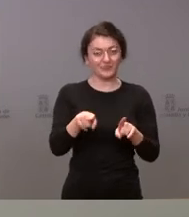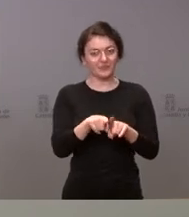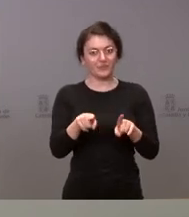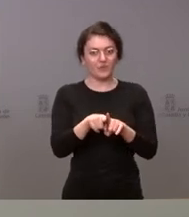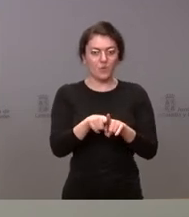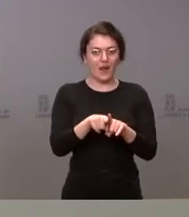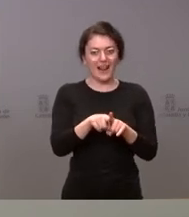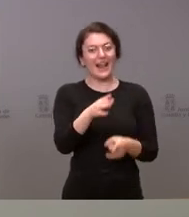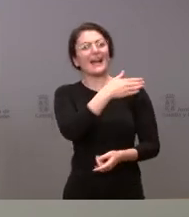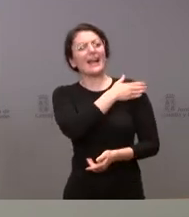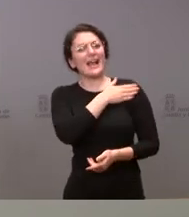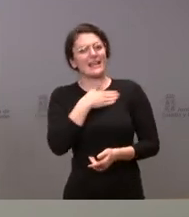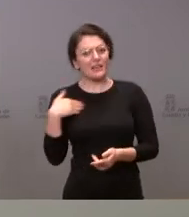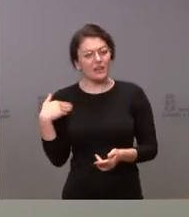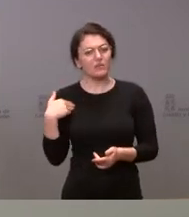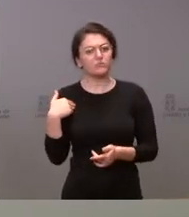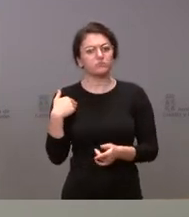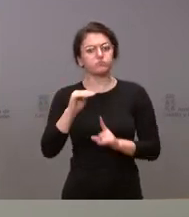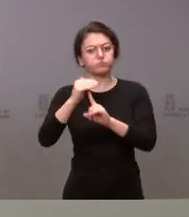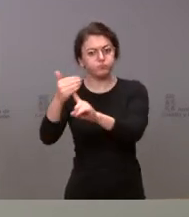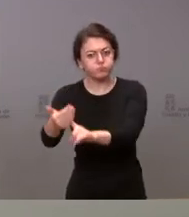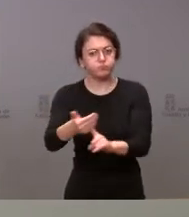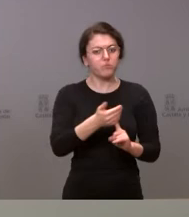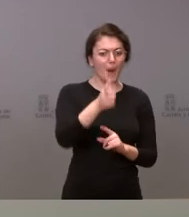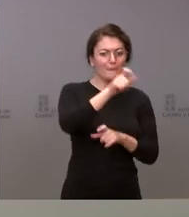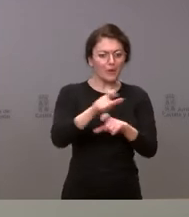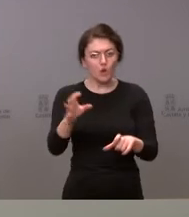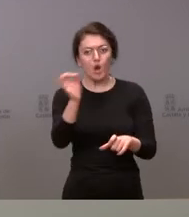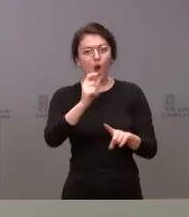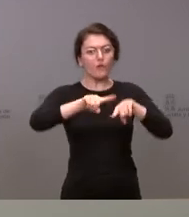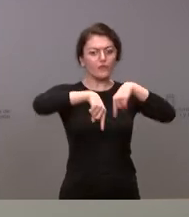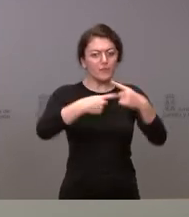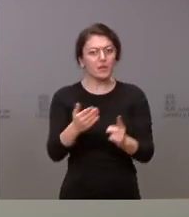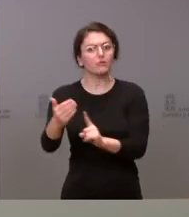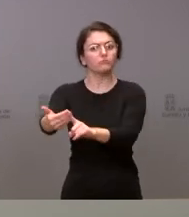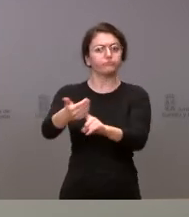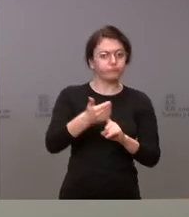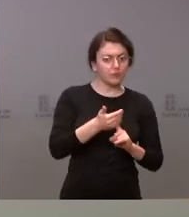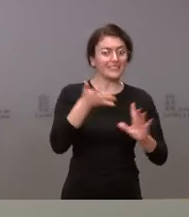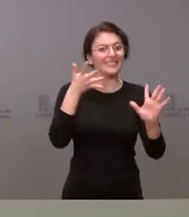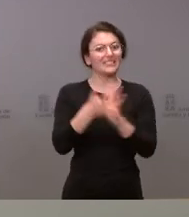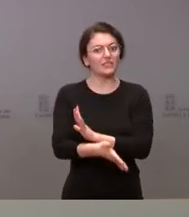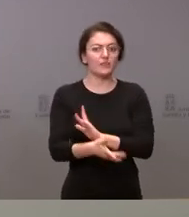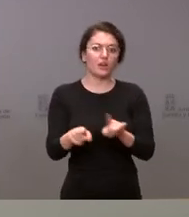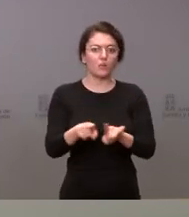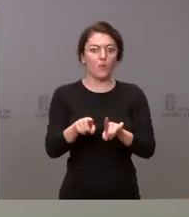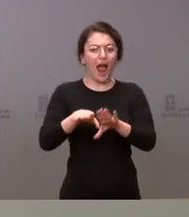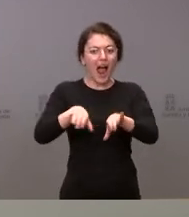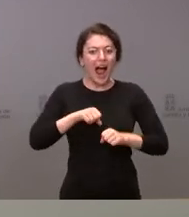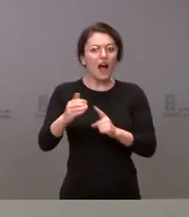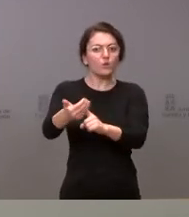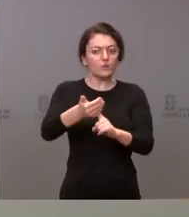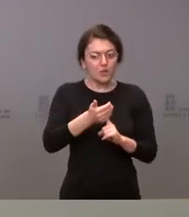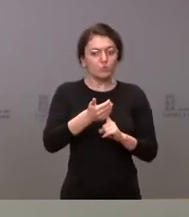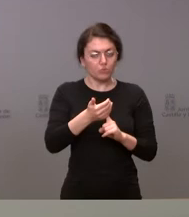acoger a alguna persona, a que pudiera venir desde Ucrania. Por tanto, el acogimiento es una primera vía que puede tener un